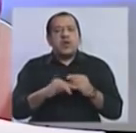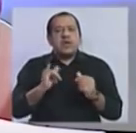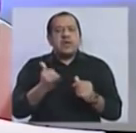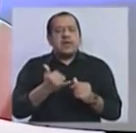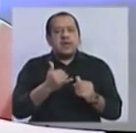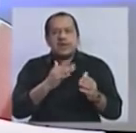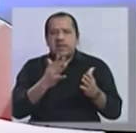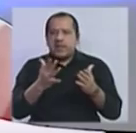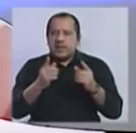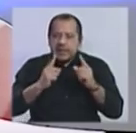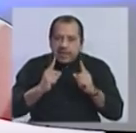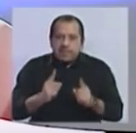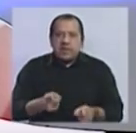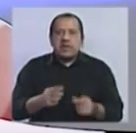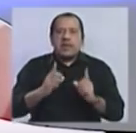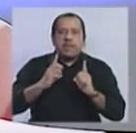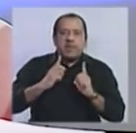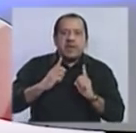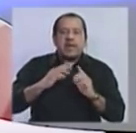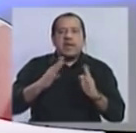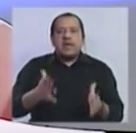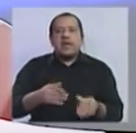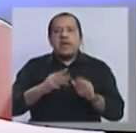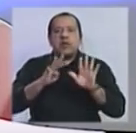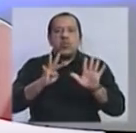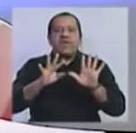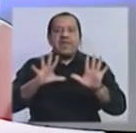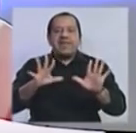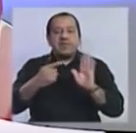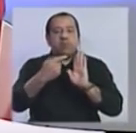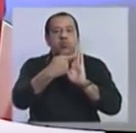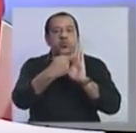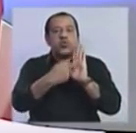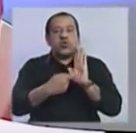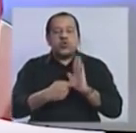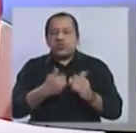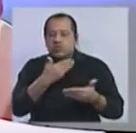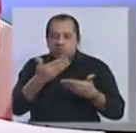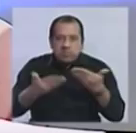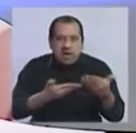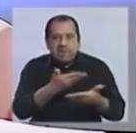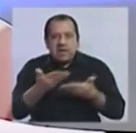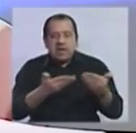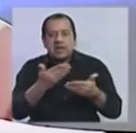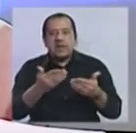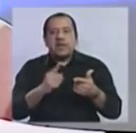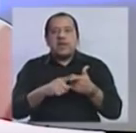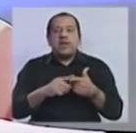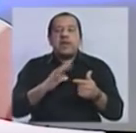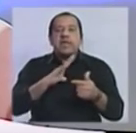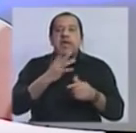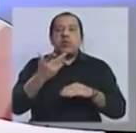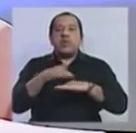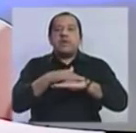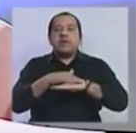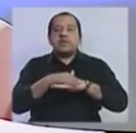que espera negociar 9, 10 puntos, pero por el otro lado también hay una base que él ha